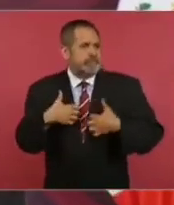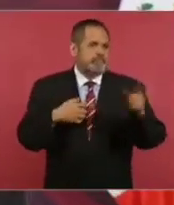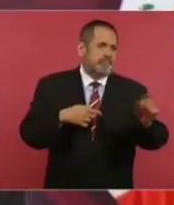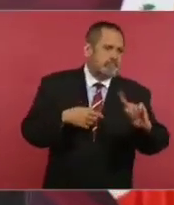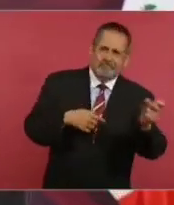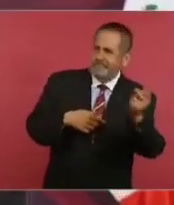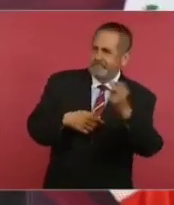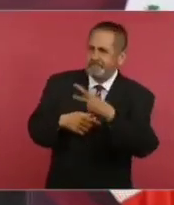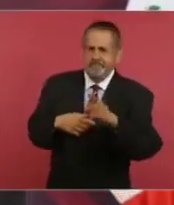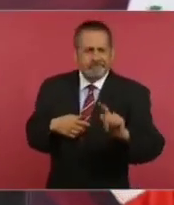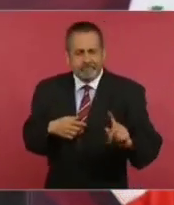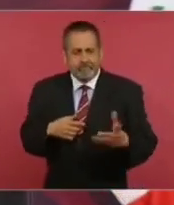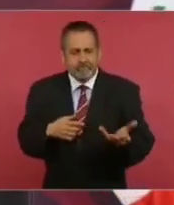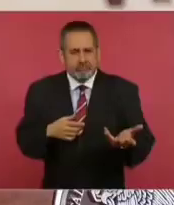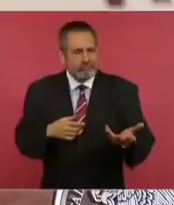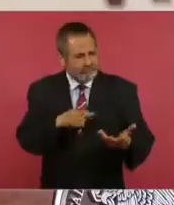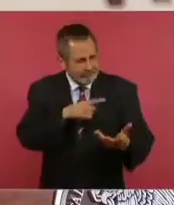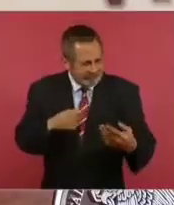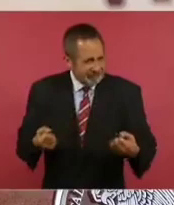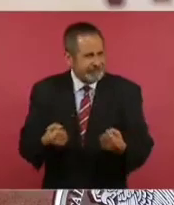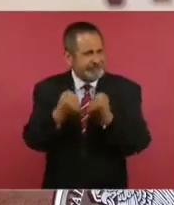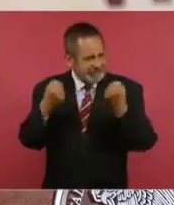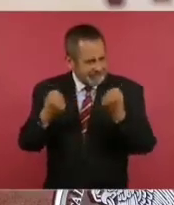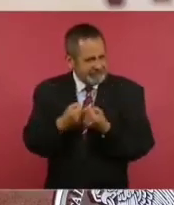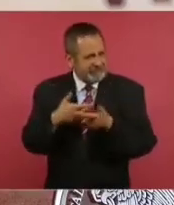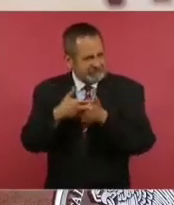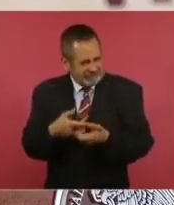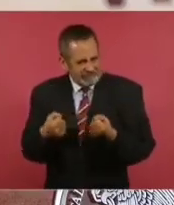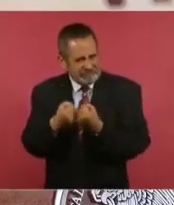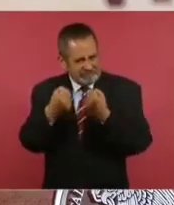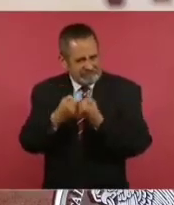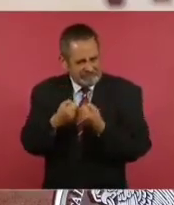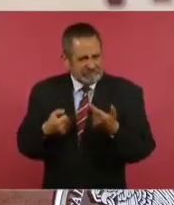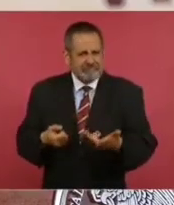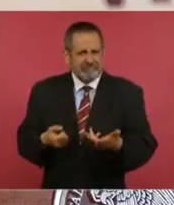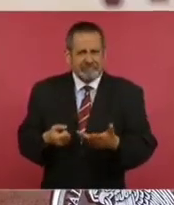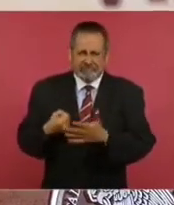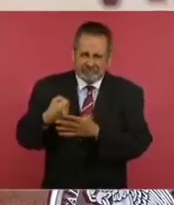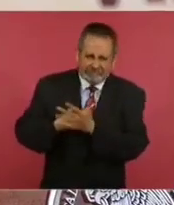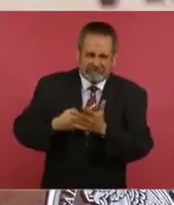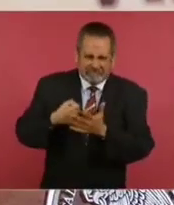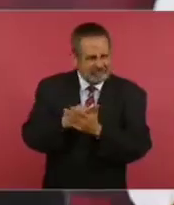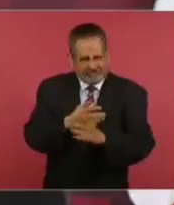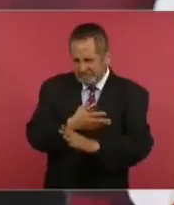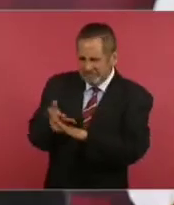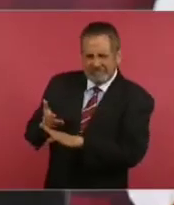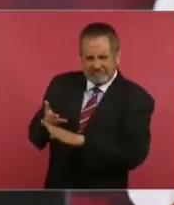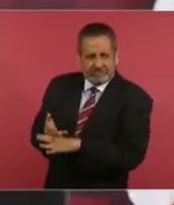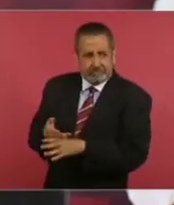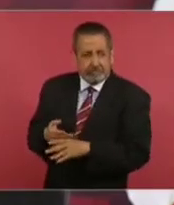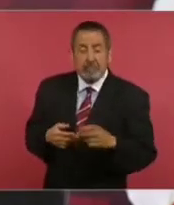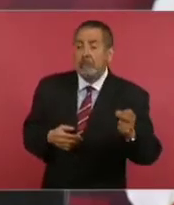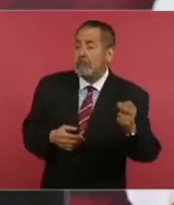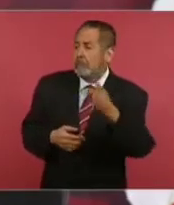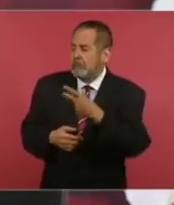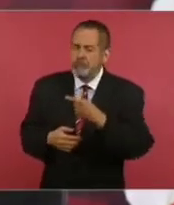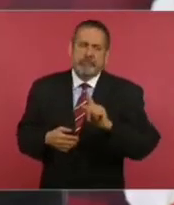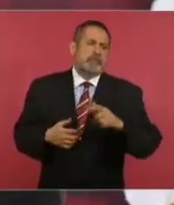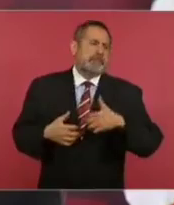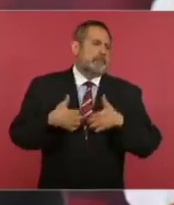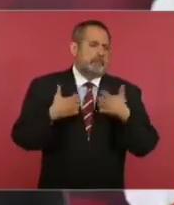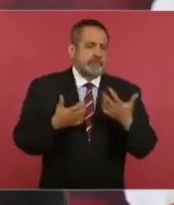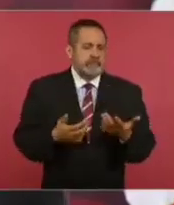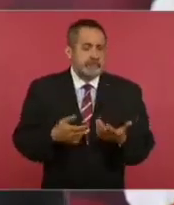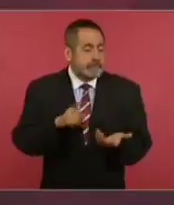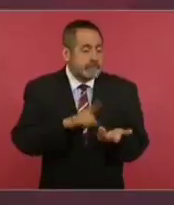debería de seguir atacando, porque